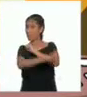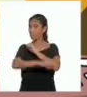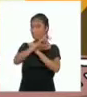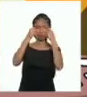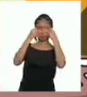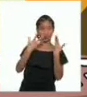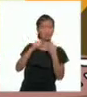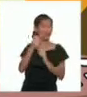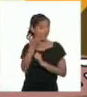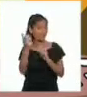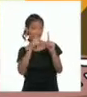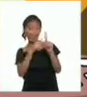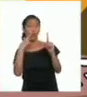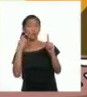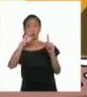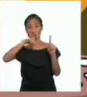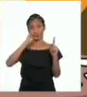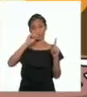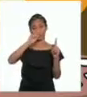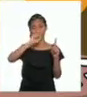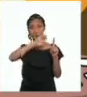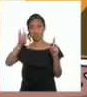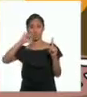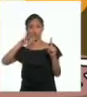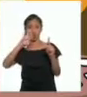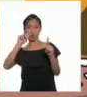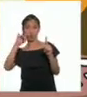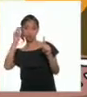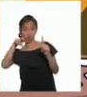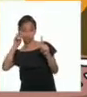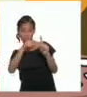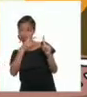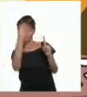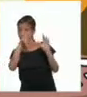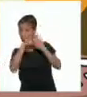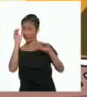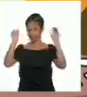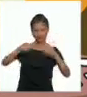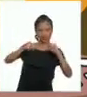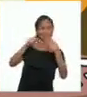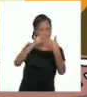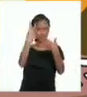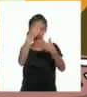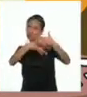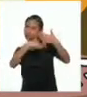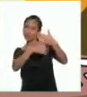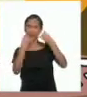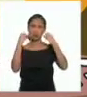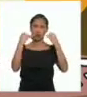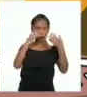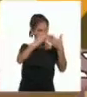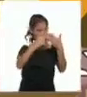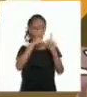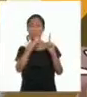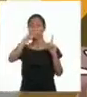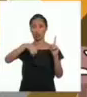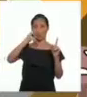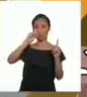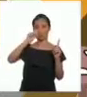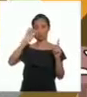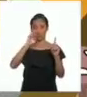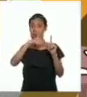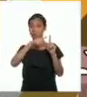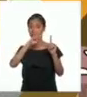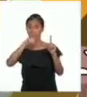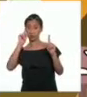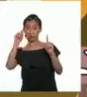conocemos más de José Faustino Sánchez Carrión sí aquí tenemos dos textos con información de la vida de José Faustino Sánchez